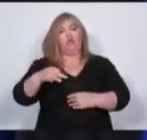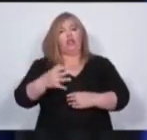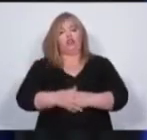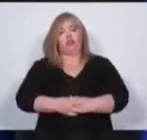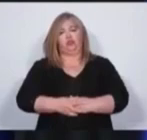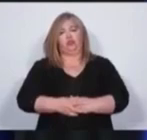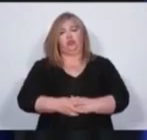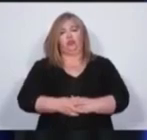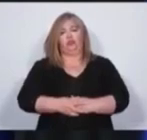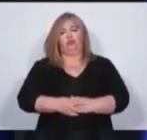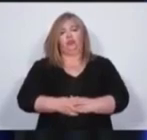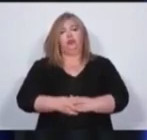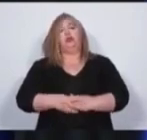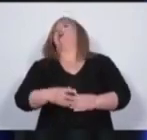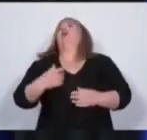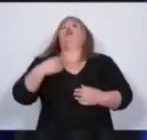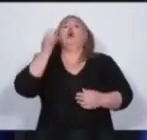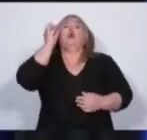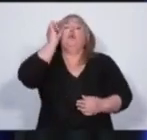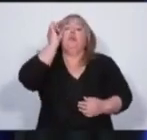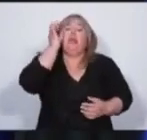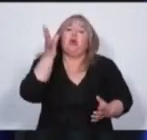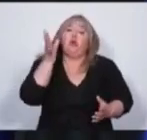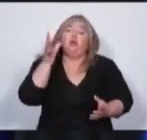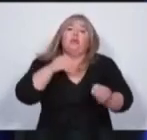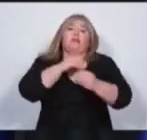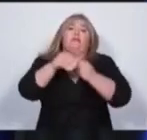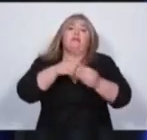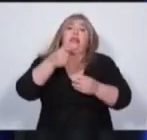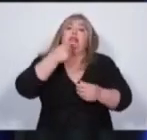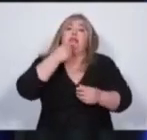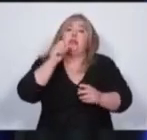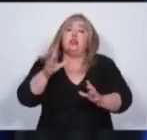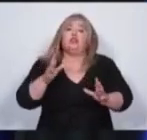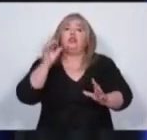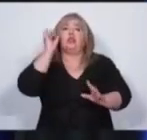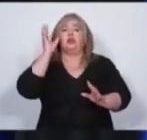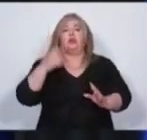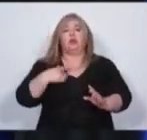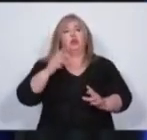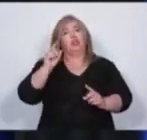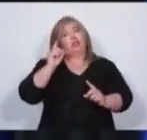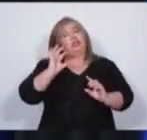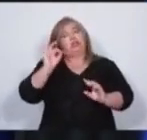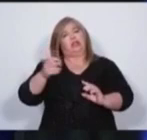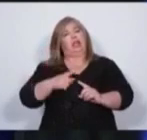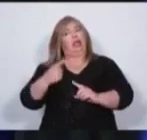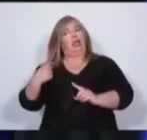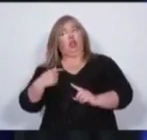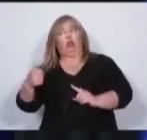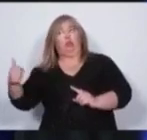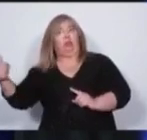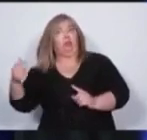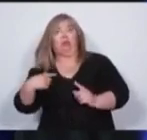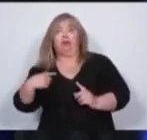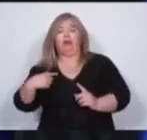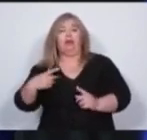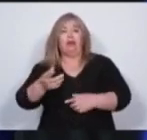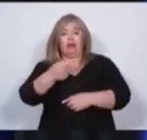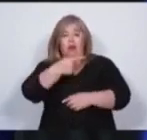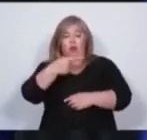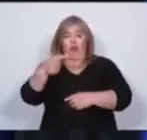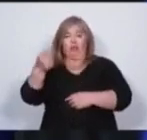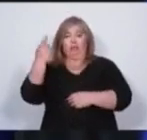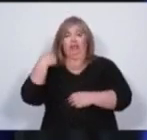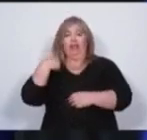Quiero pedirle disculpas a la familia Mendocina porque quienes deberían hacerlo, ya estoy viendo que no lo van a hacer. La Unión Mendocina robó nuestro logo hace unas semanas